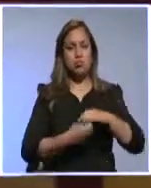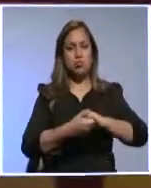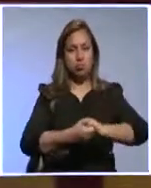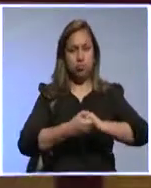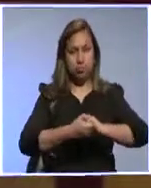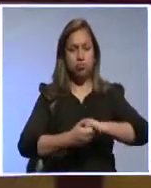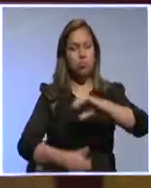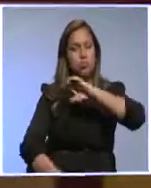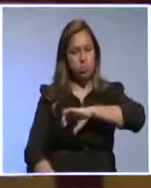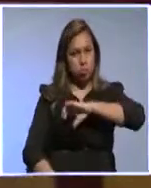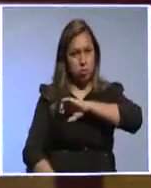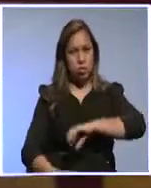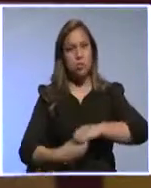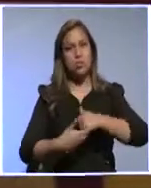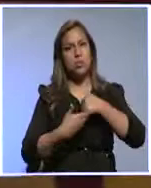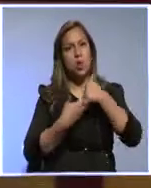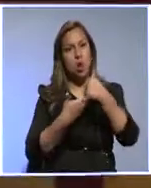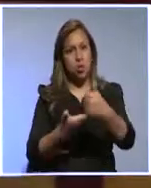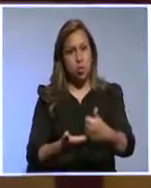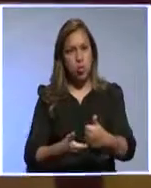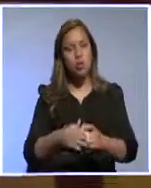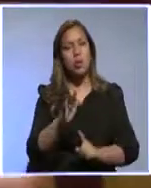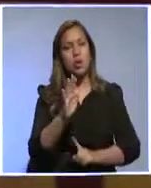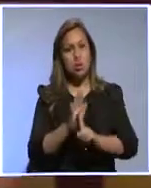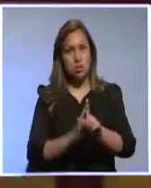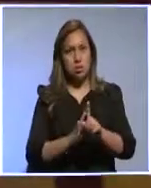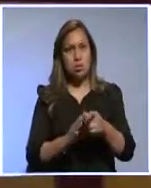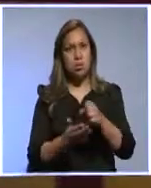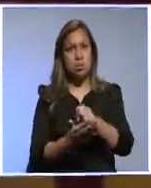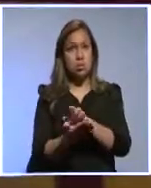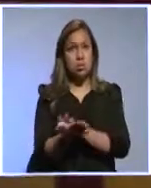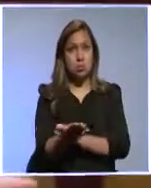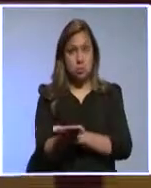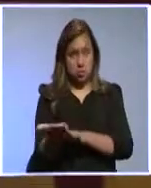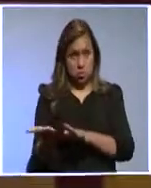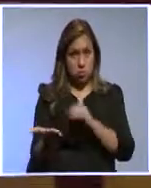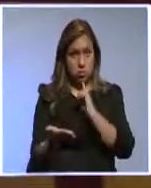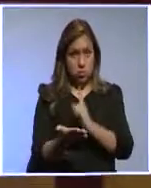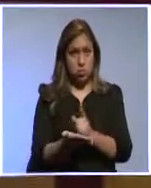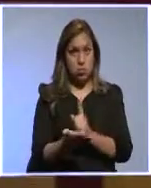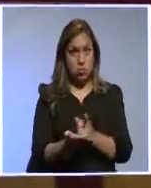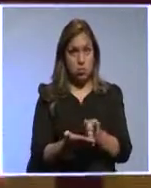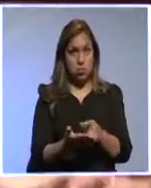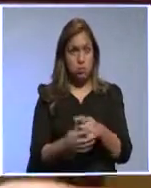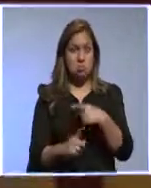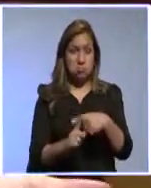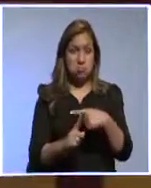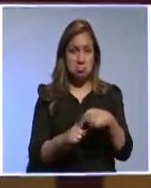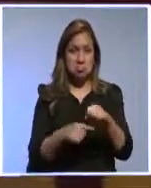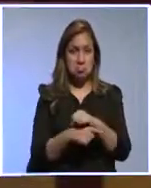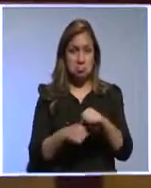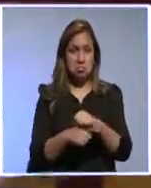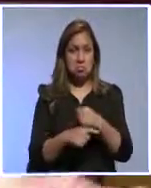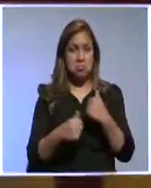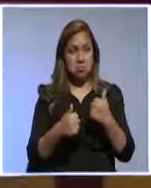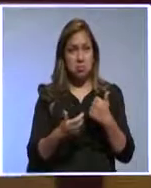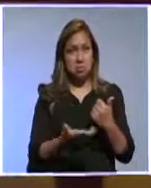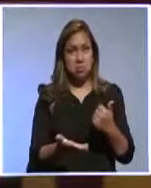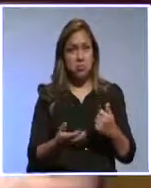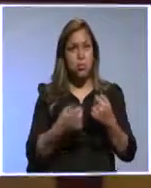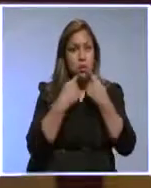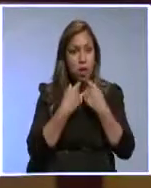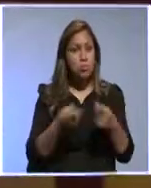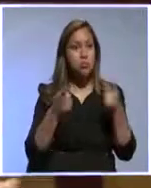municipios, que los ayuda a desarrollar los proyectos y llevarlos adelante. Además, es una de las buenas prácticas que nosotros queremos hacer